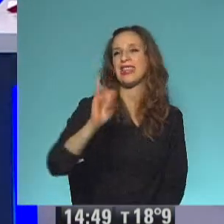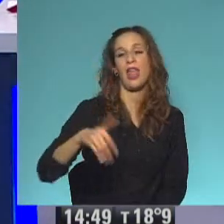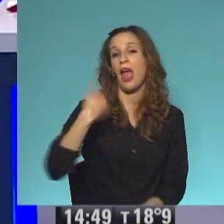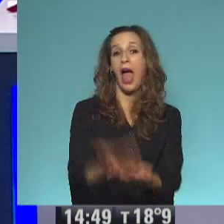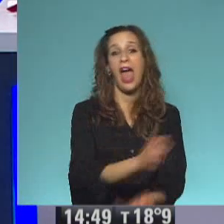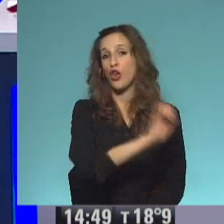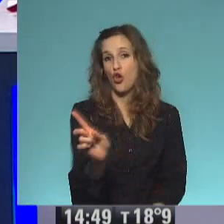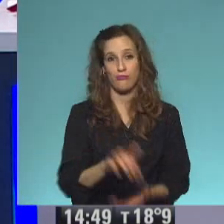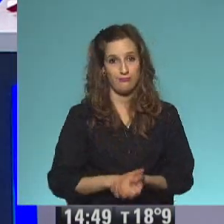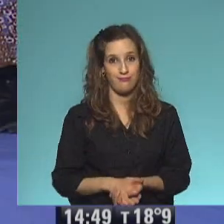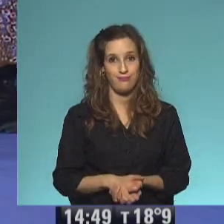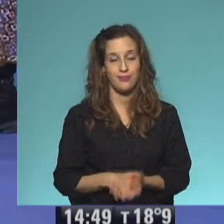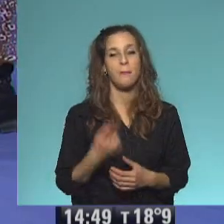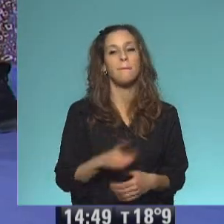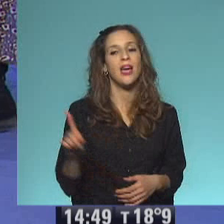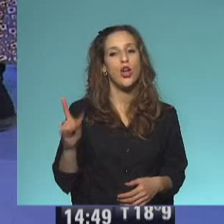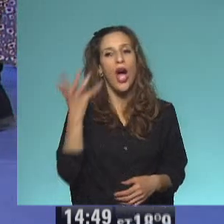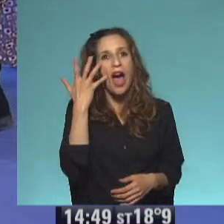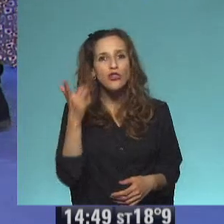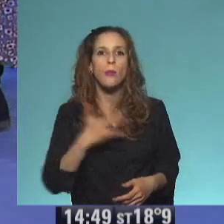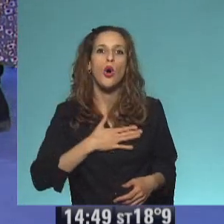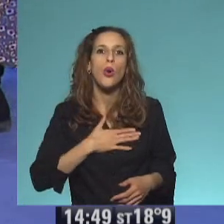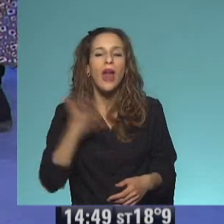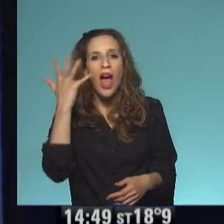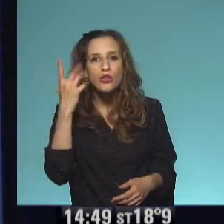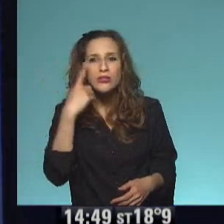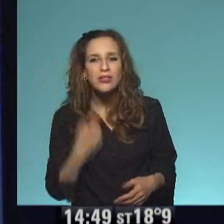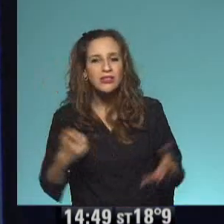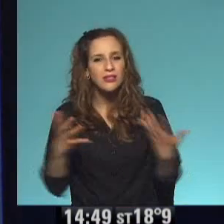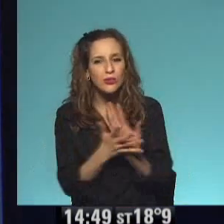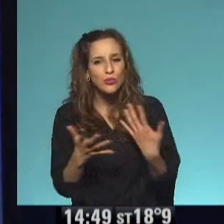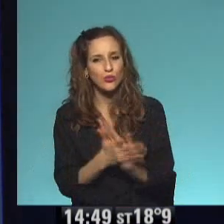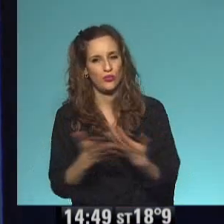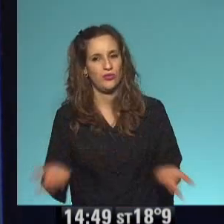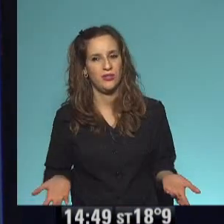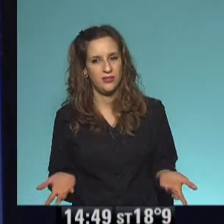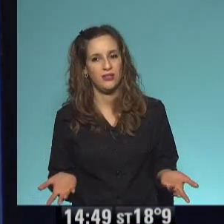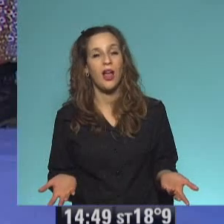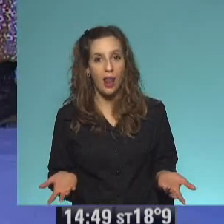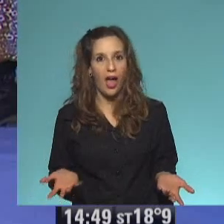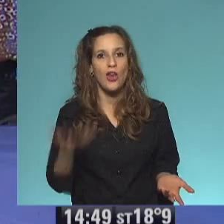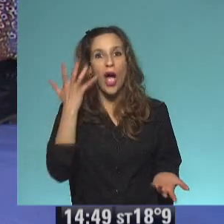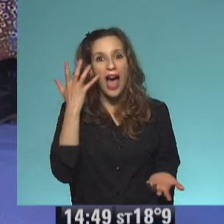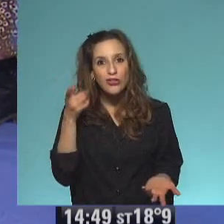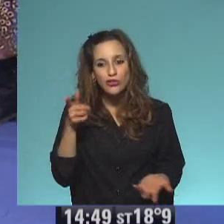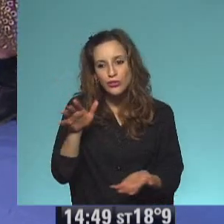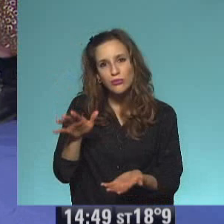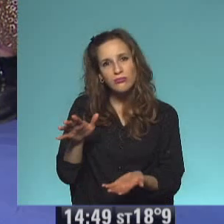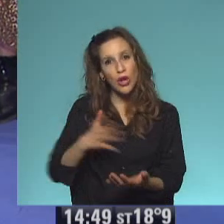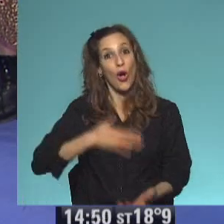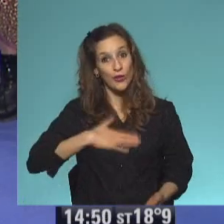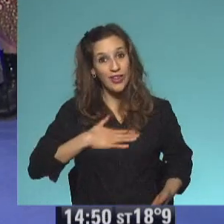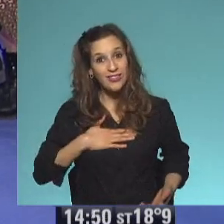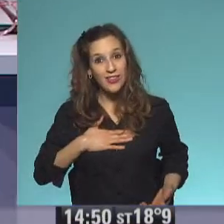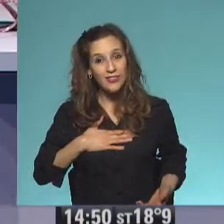el gato. ¿Vos qué decís? Para el gato no, porque se puso muy triste. Claro. Sí, es verdad. Para Wilbur no ha funcionado mucho esta